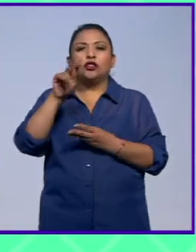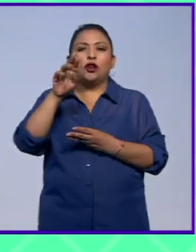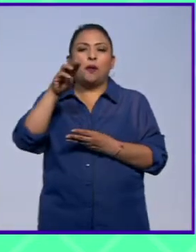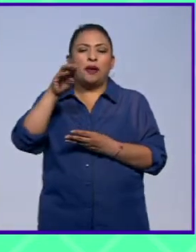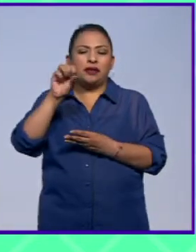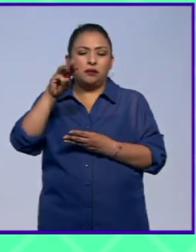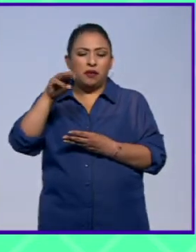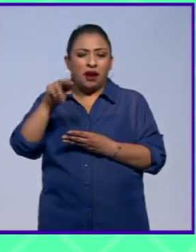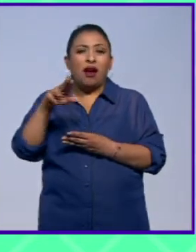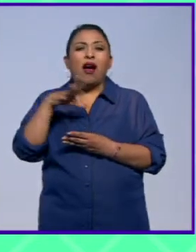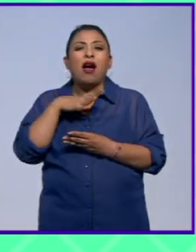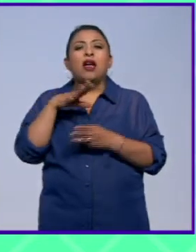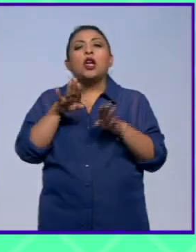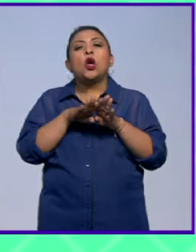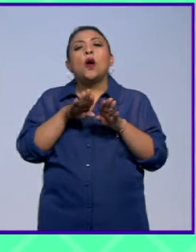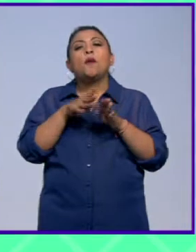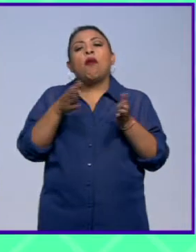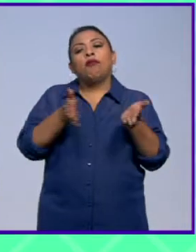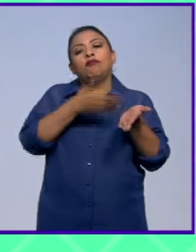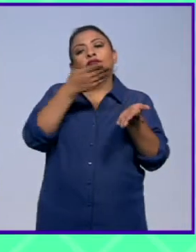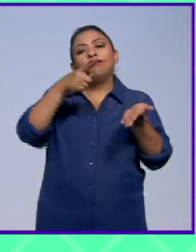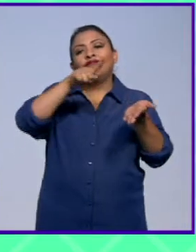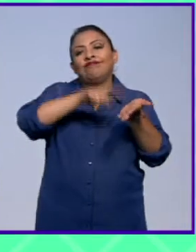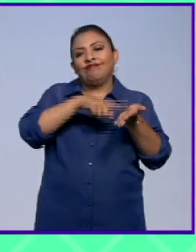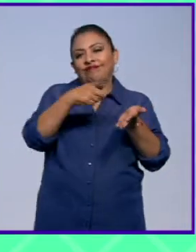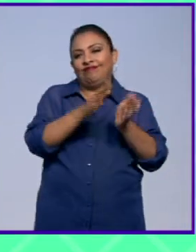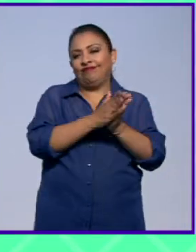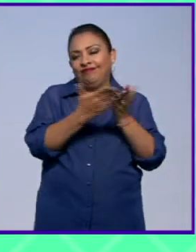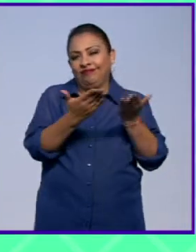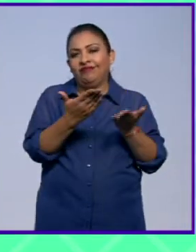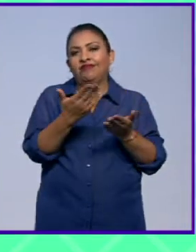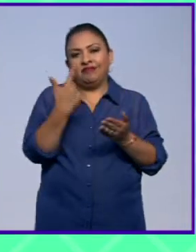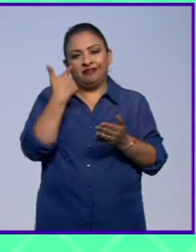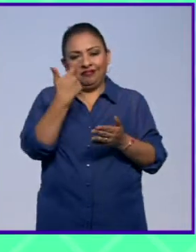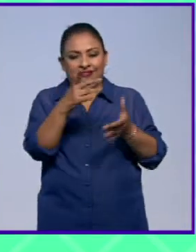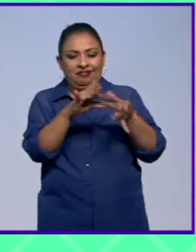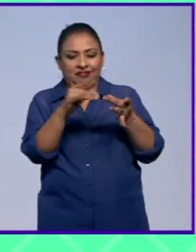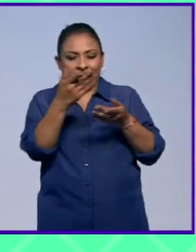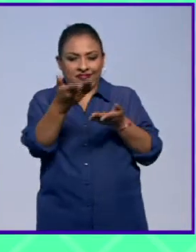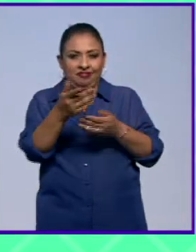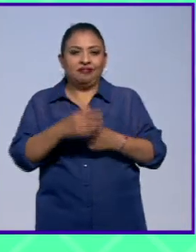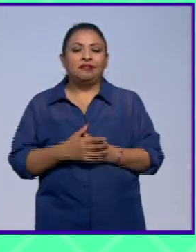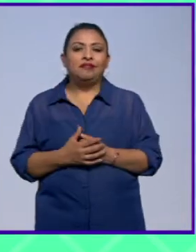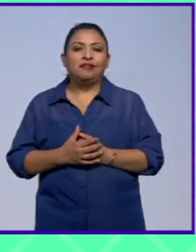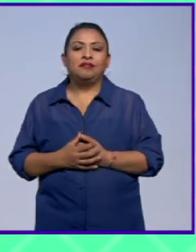van ahí viajando por las páginas de este libro. a dejar que ella nos platique.